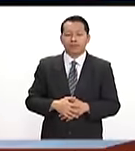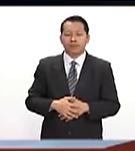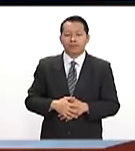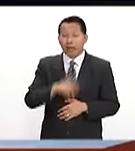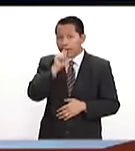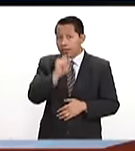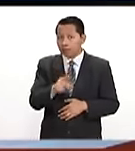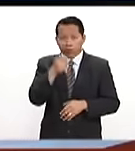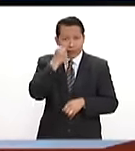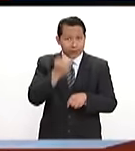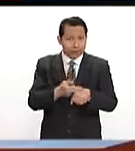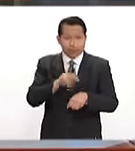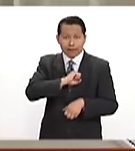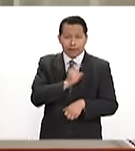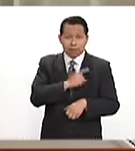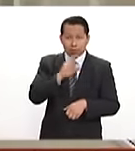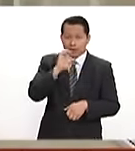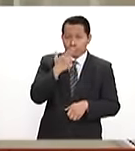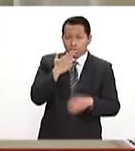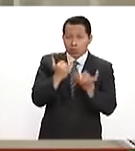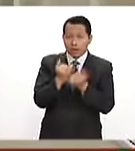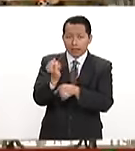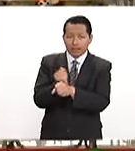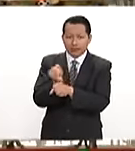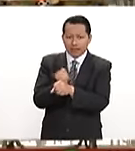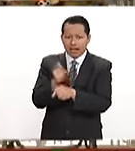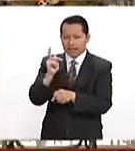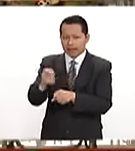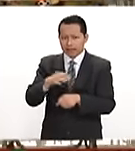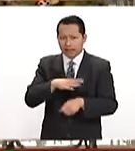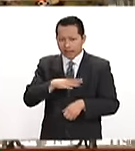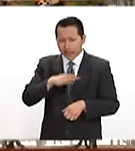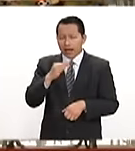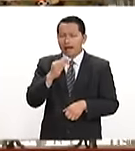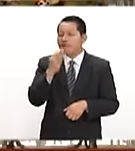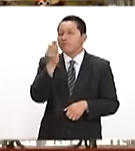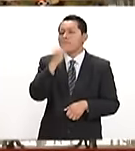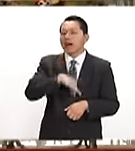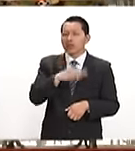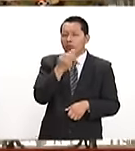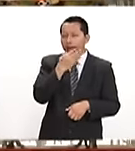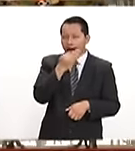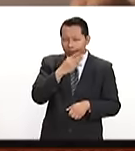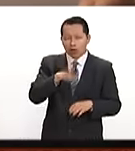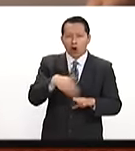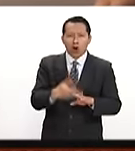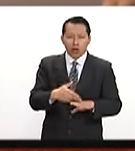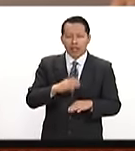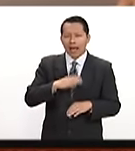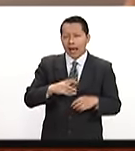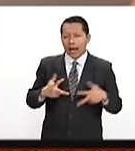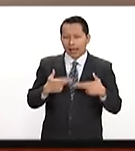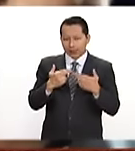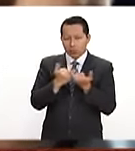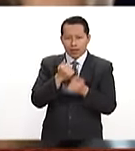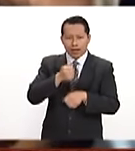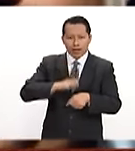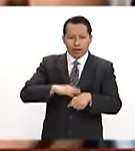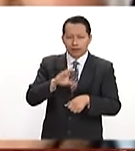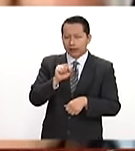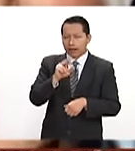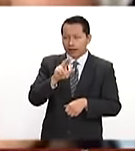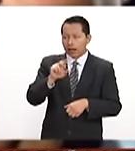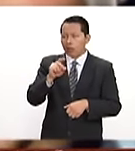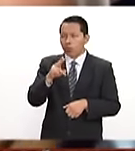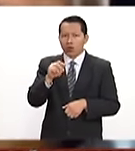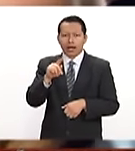También la Secretaría de Salud de Chihuahua investiga el suministro de falsos medicamentos contra el cáncer a ocho pacientes durante la administración de César